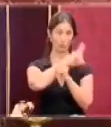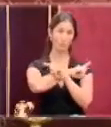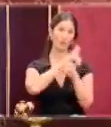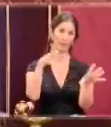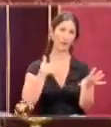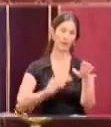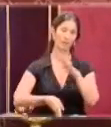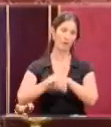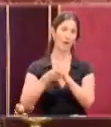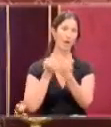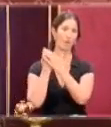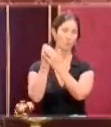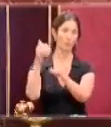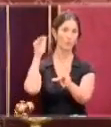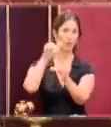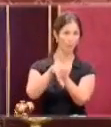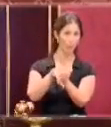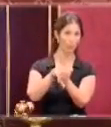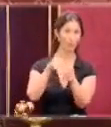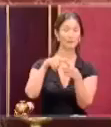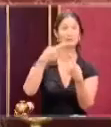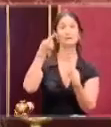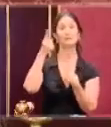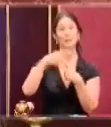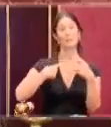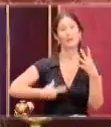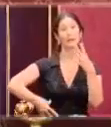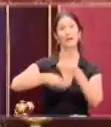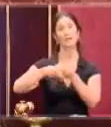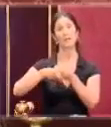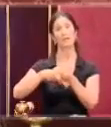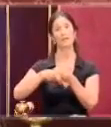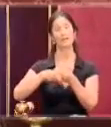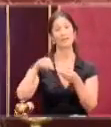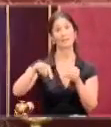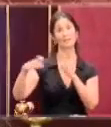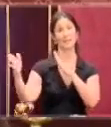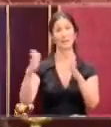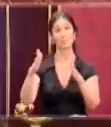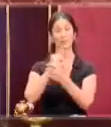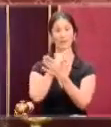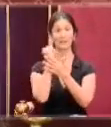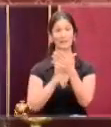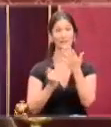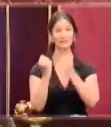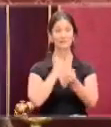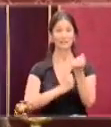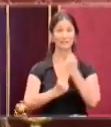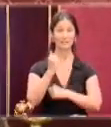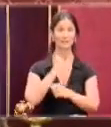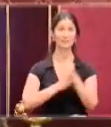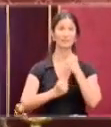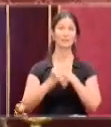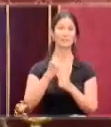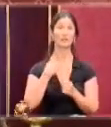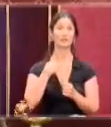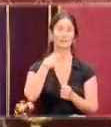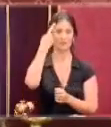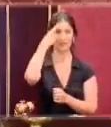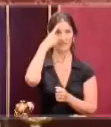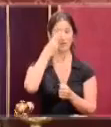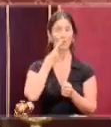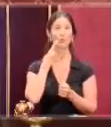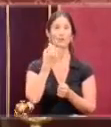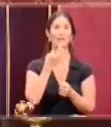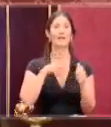vamos a apoyar también esta moción, si bien también añadir que en esta época de crisis económica hemos de tener en cuenta cuáles son los recursos propios